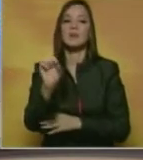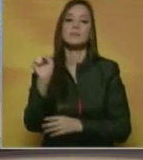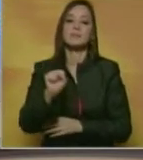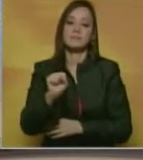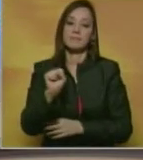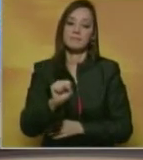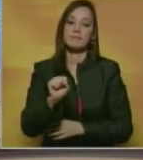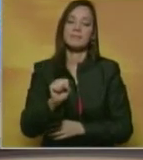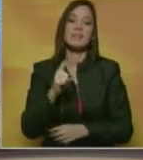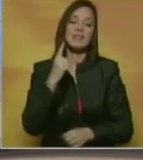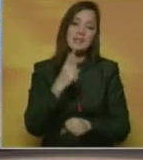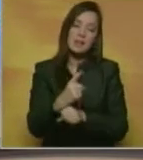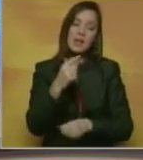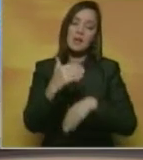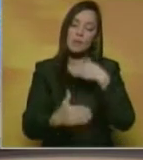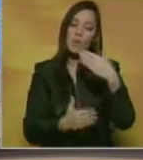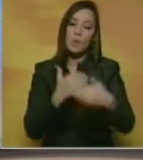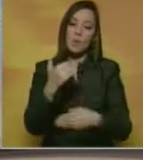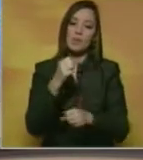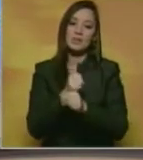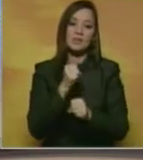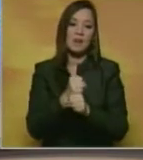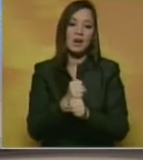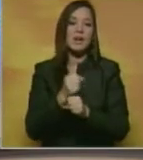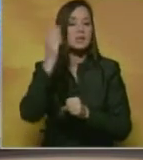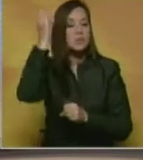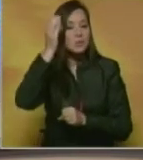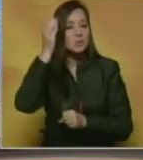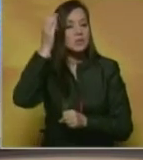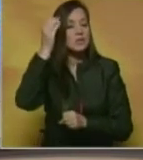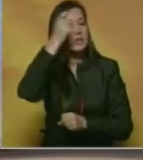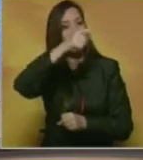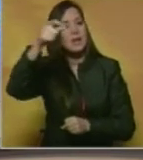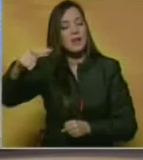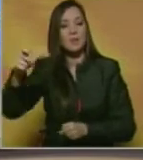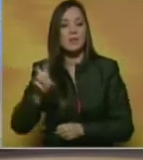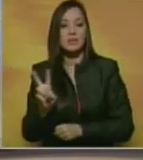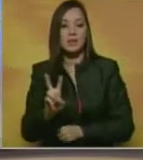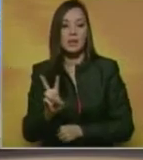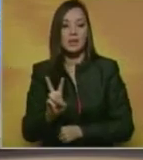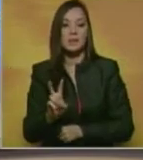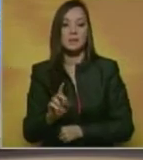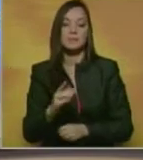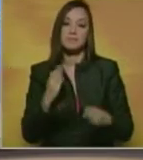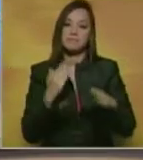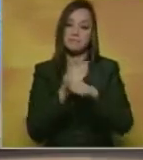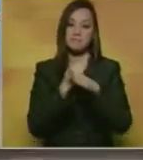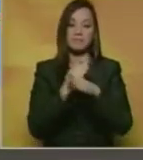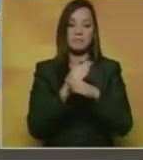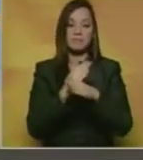así es. Hay que ir trabajando poco a poco al respecto. Y sobre todo conciencia en cada uno de los venezolanos. Vamos a hacer una breve pausa. Así es amigo, al